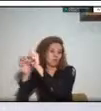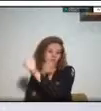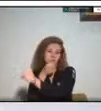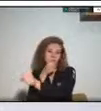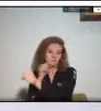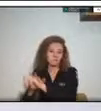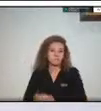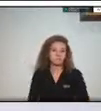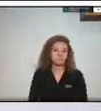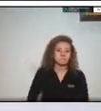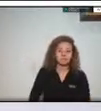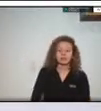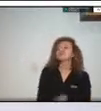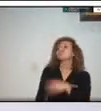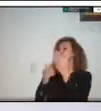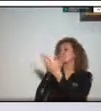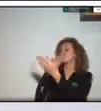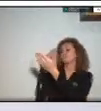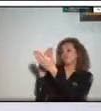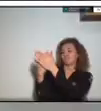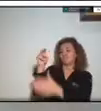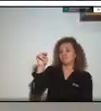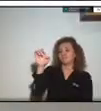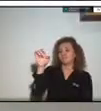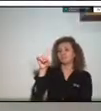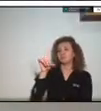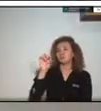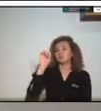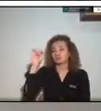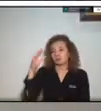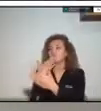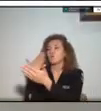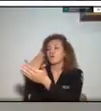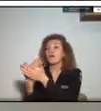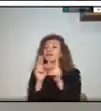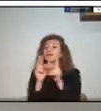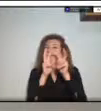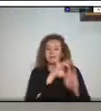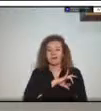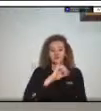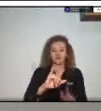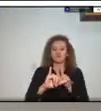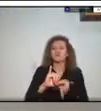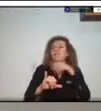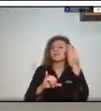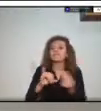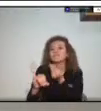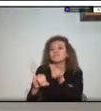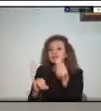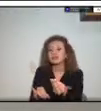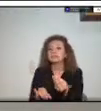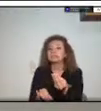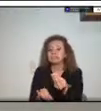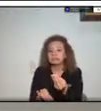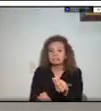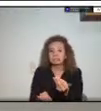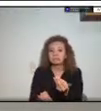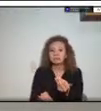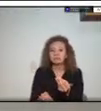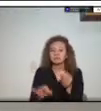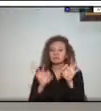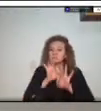gracias Nelson pues para el municipio de Yopal realmente uno de los retos más importantes